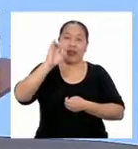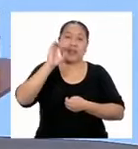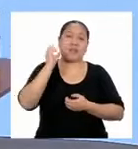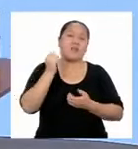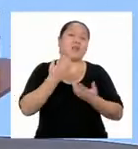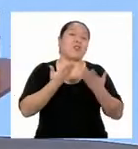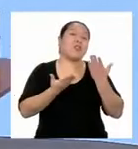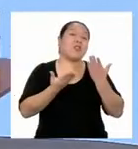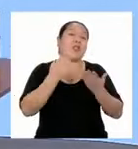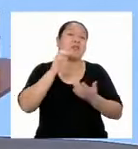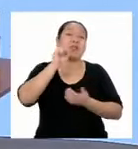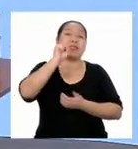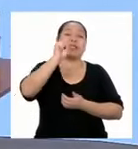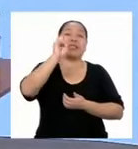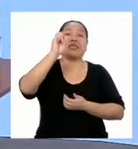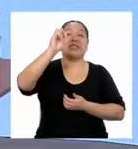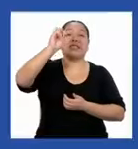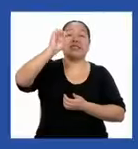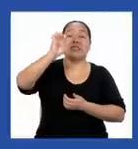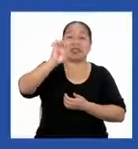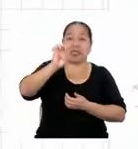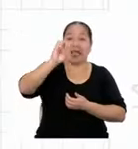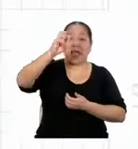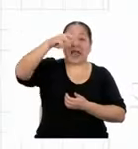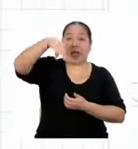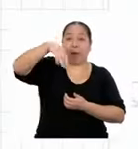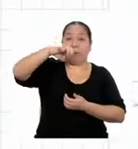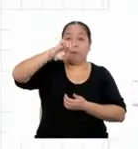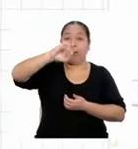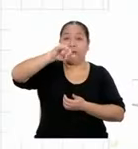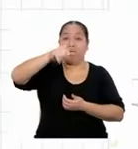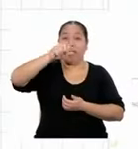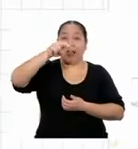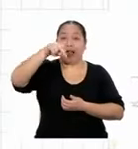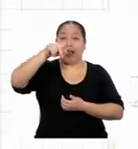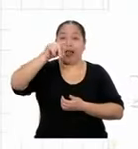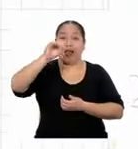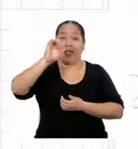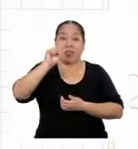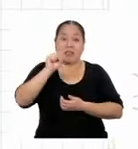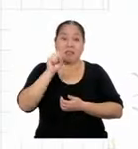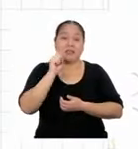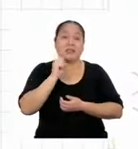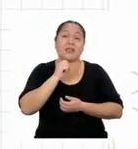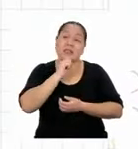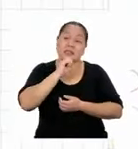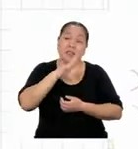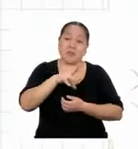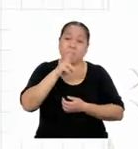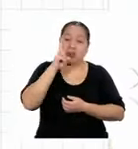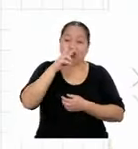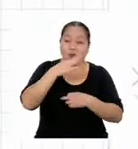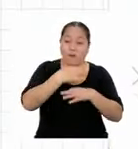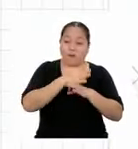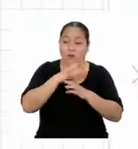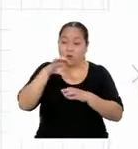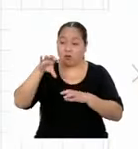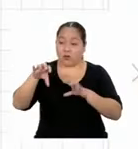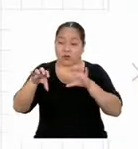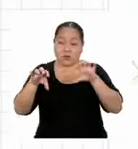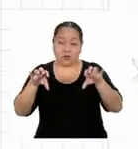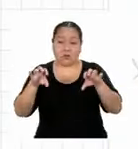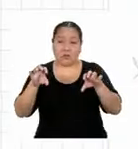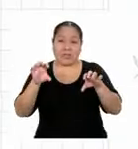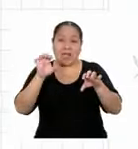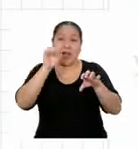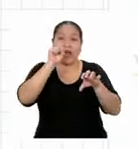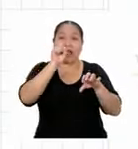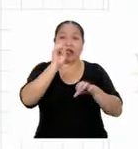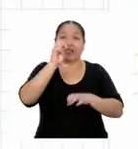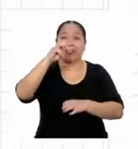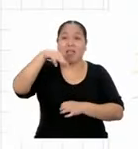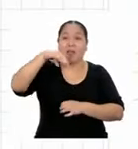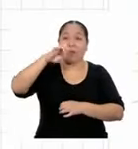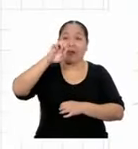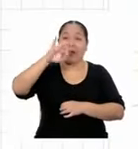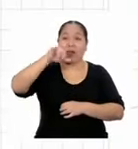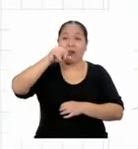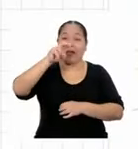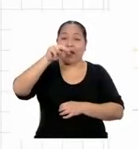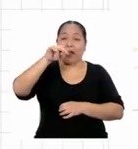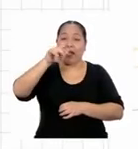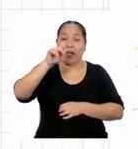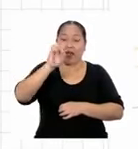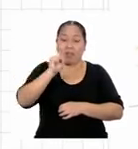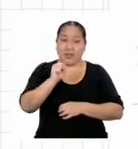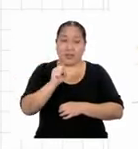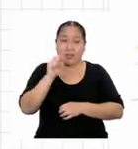¿A qué se refiere con semejantes? Podemos decir que dos figuras son semejantes cuando presentan la misma forma y